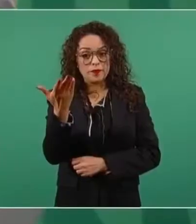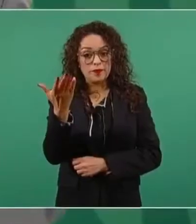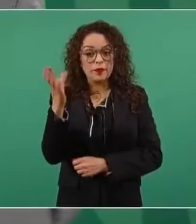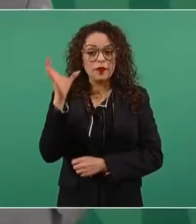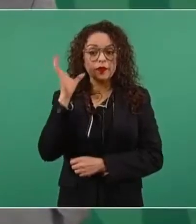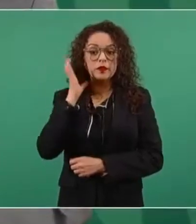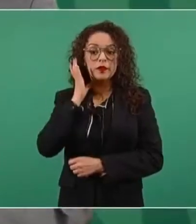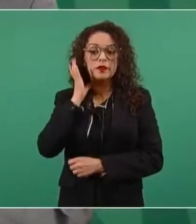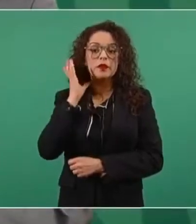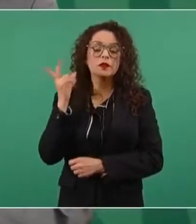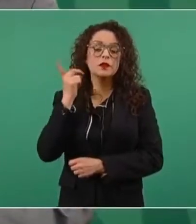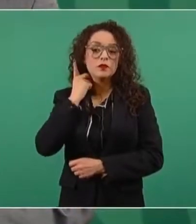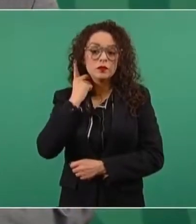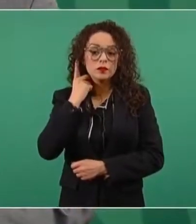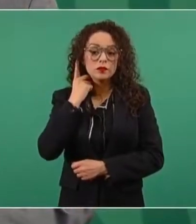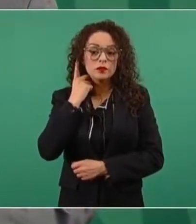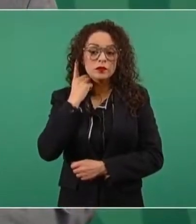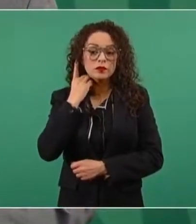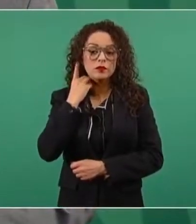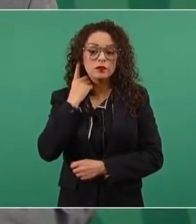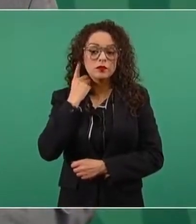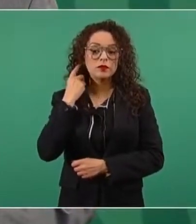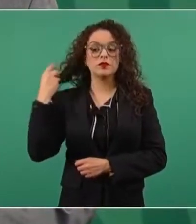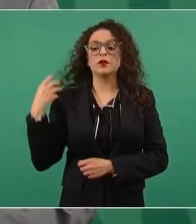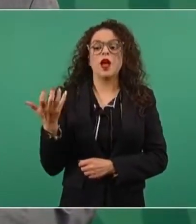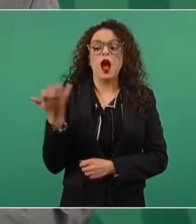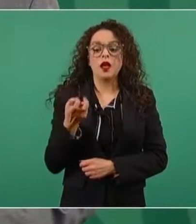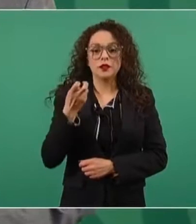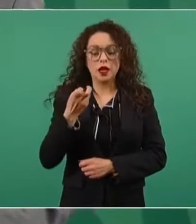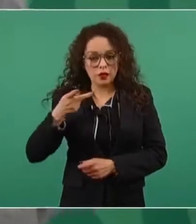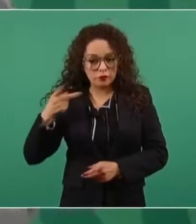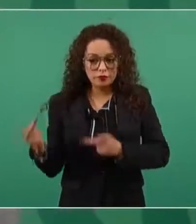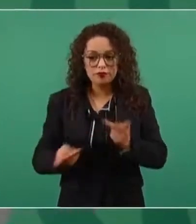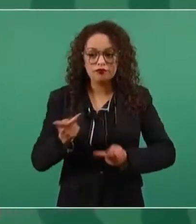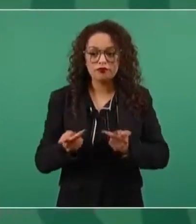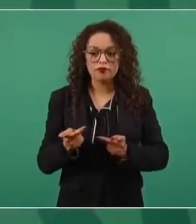de Diputados de que se llevara a cabo esta consulta, luego